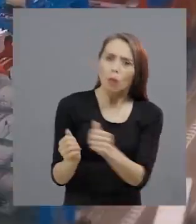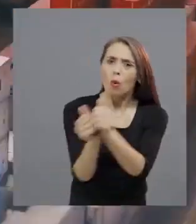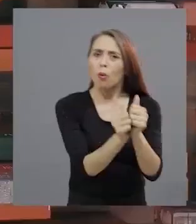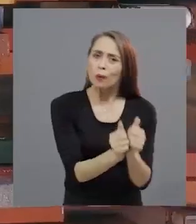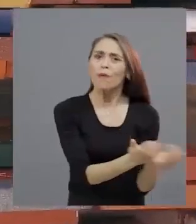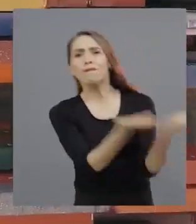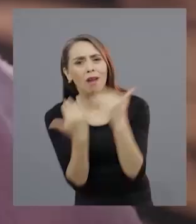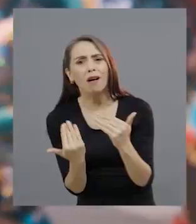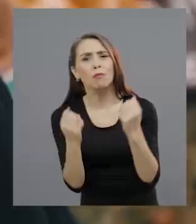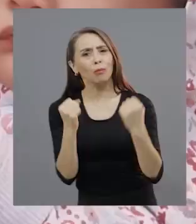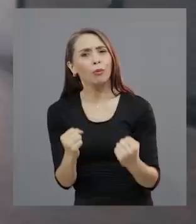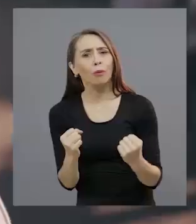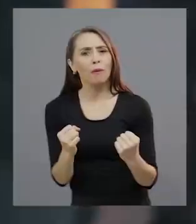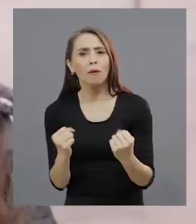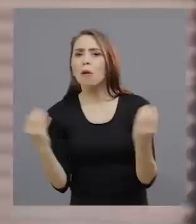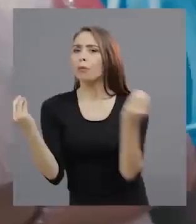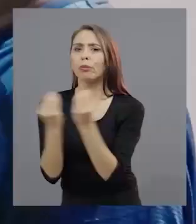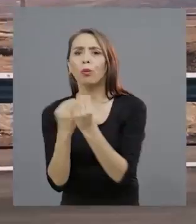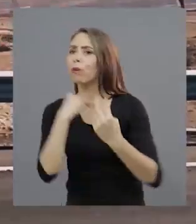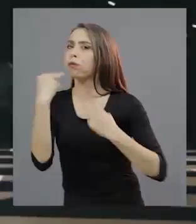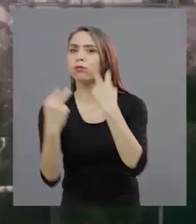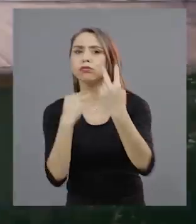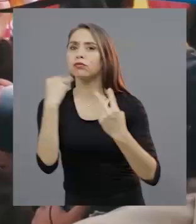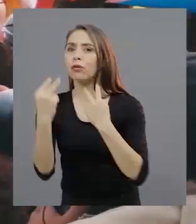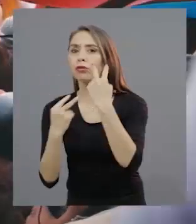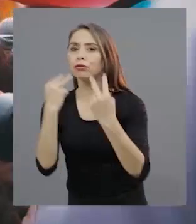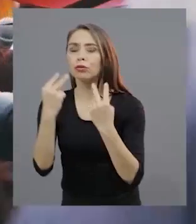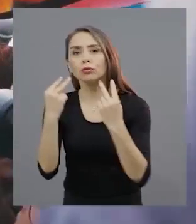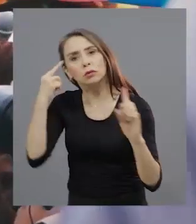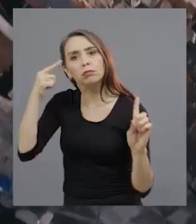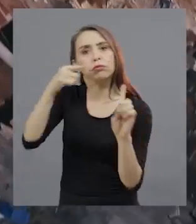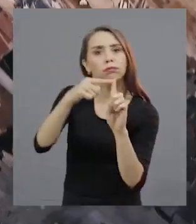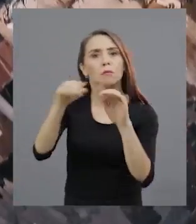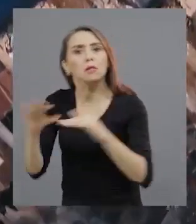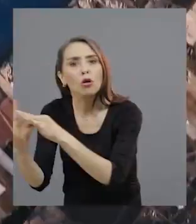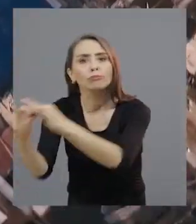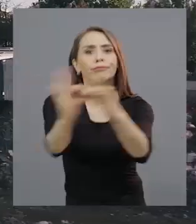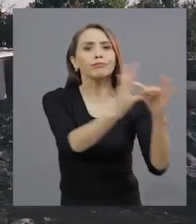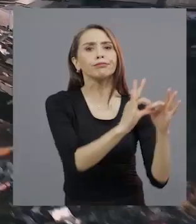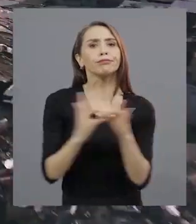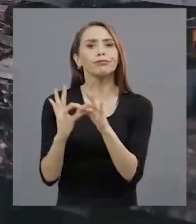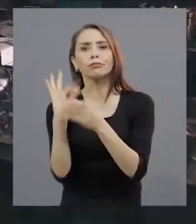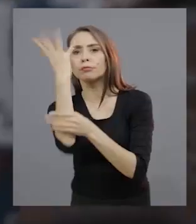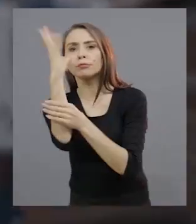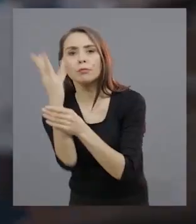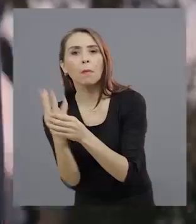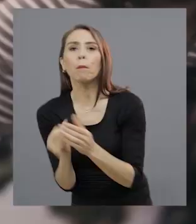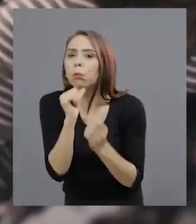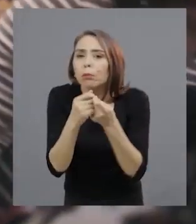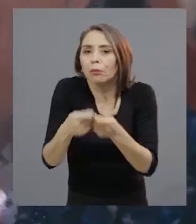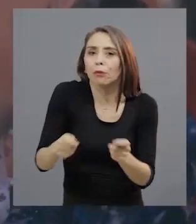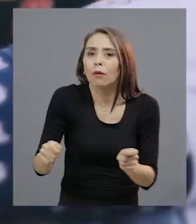se puede Que miles de voces se unan por la misma causa Fuera la pobreza,